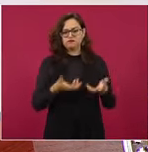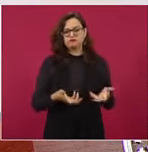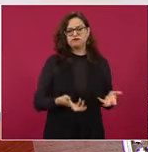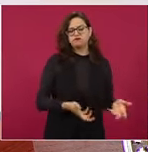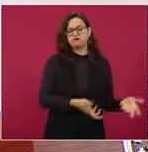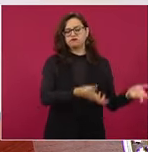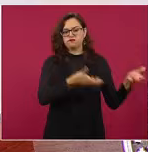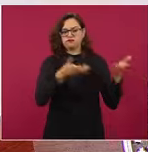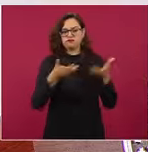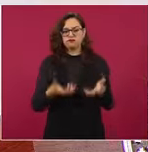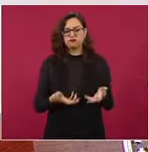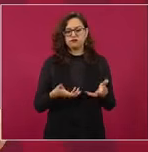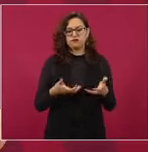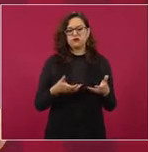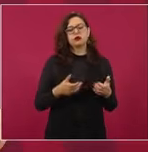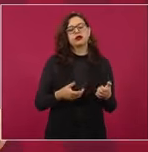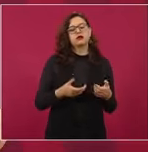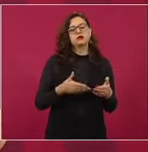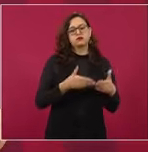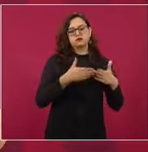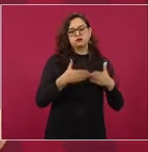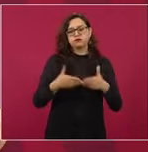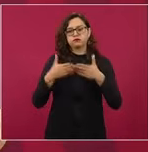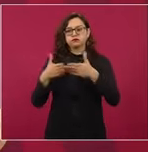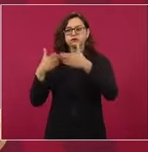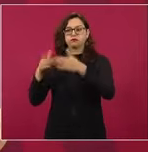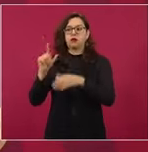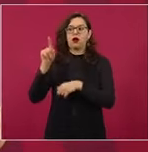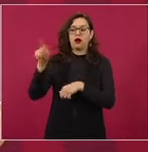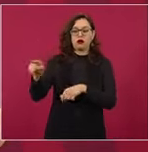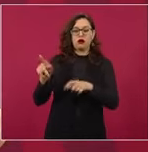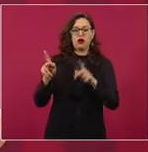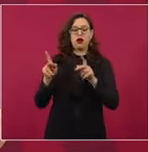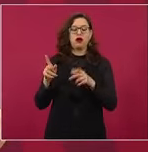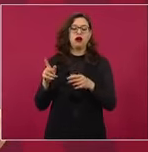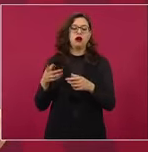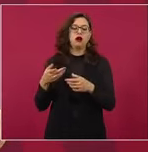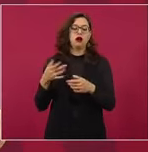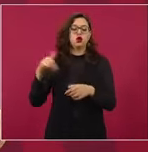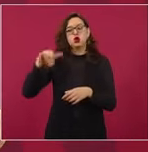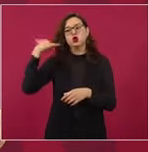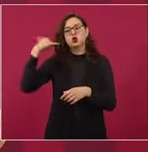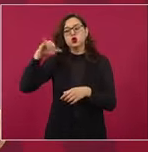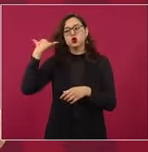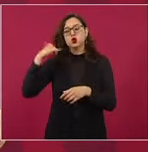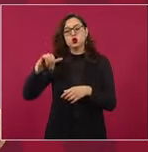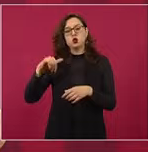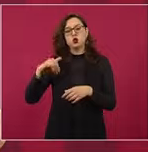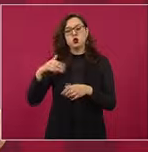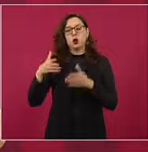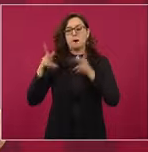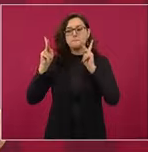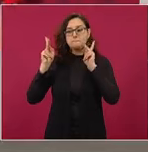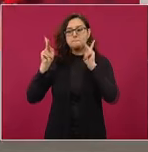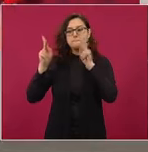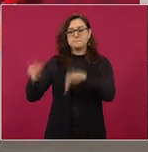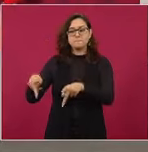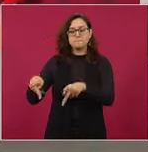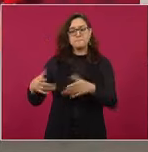En embarcaciones a Progreso, a Ceiba Playa,